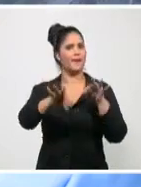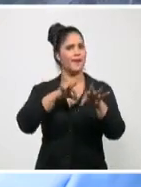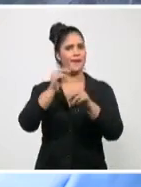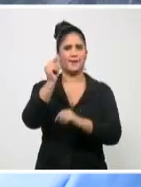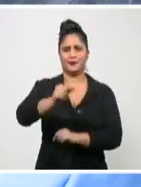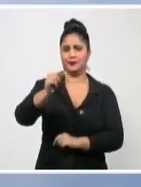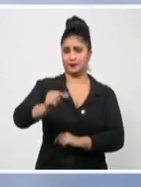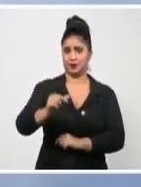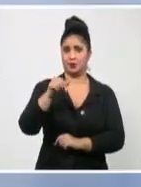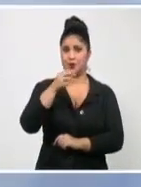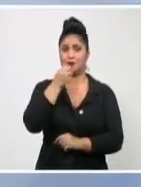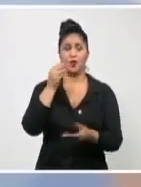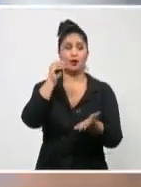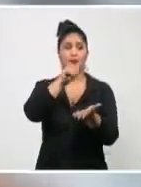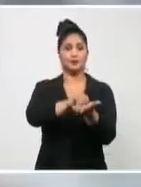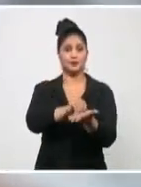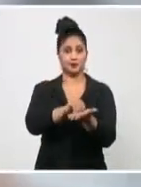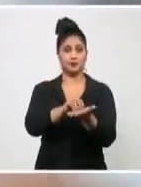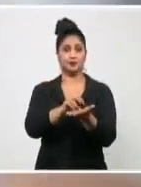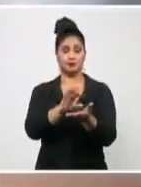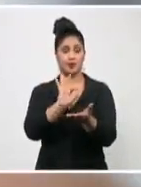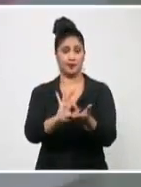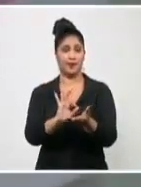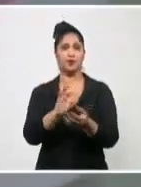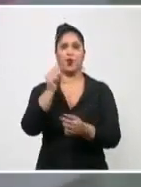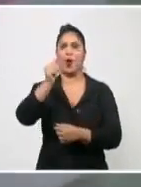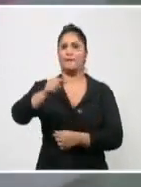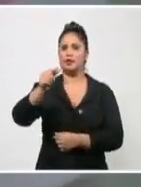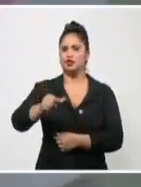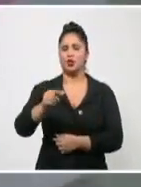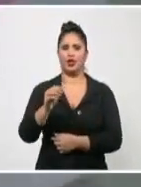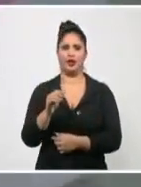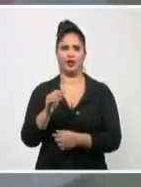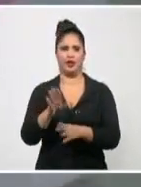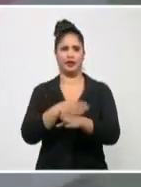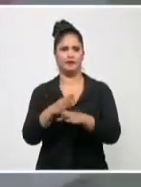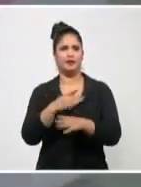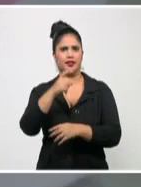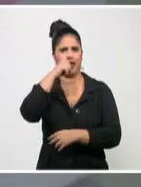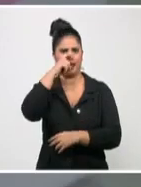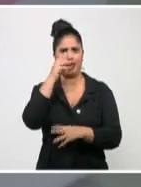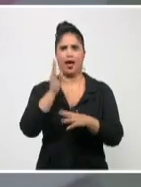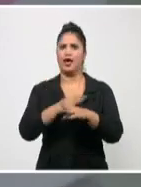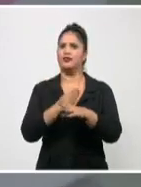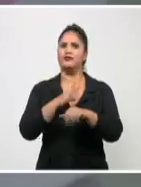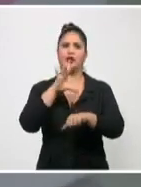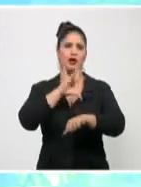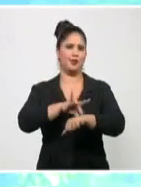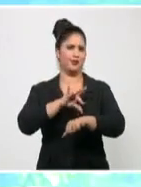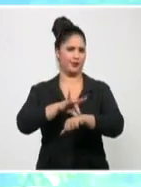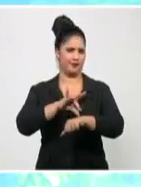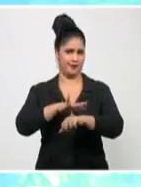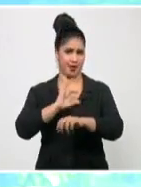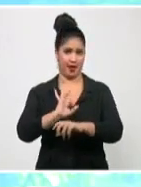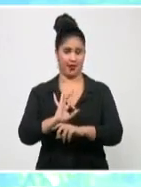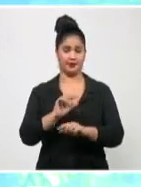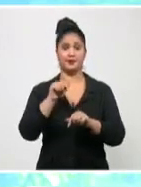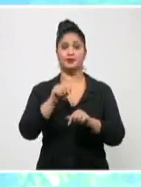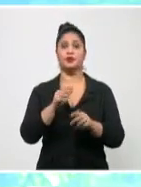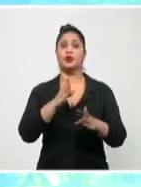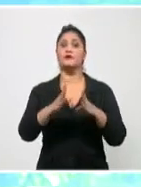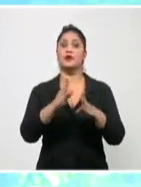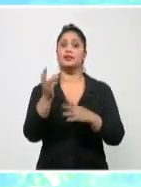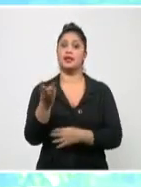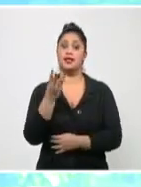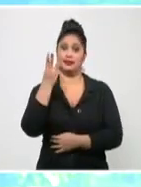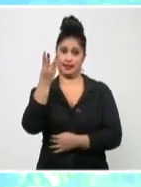de manera que se puedan incluir personas con diferentes comopilidades que puedan estar compensadas. Con un estudio de fase 3, que